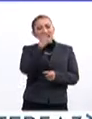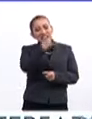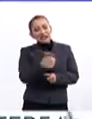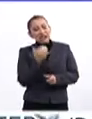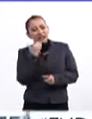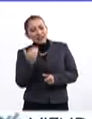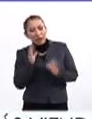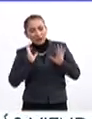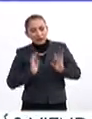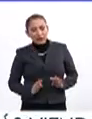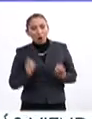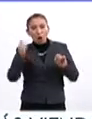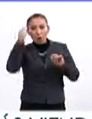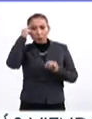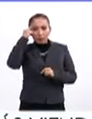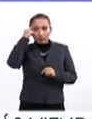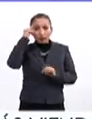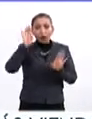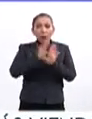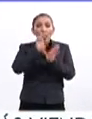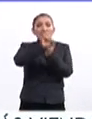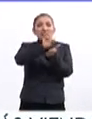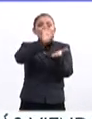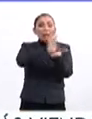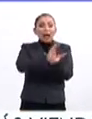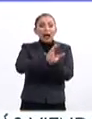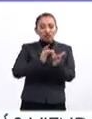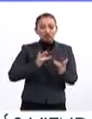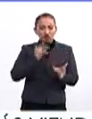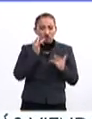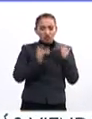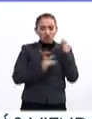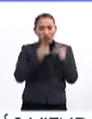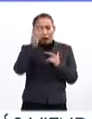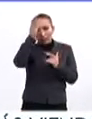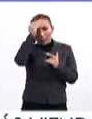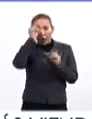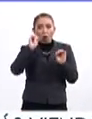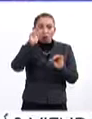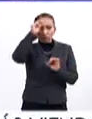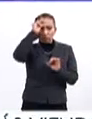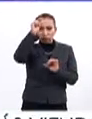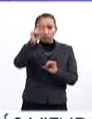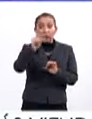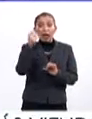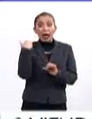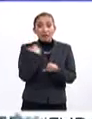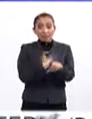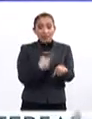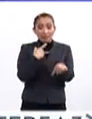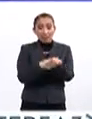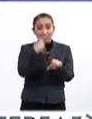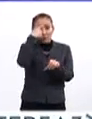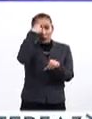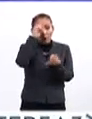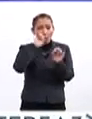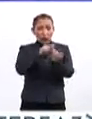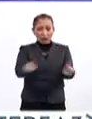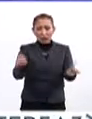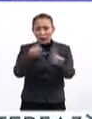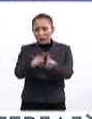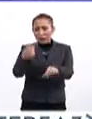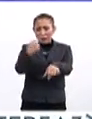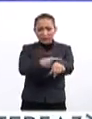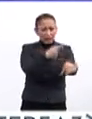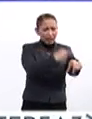deficiencia física o mental, como la discapacidad sensorial cognitiva o intelectual, la enfermedad mental o varios tipos